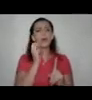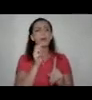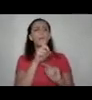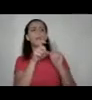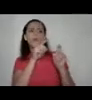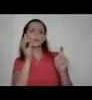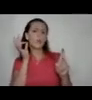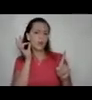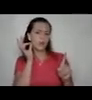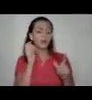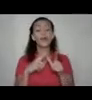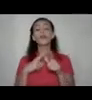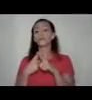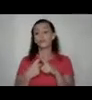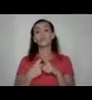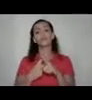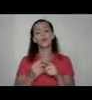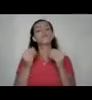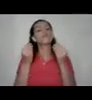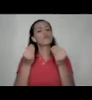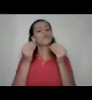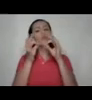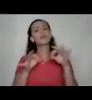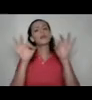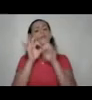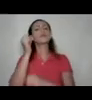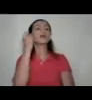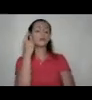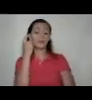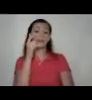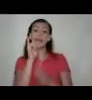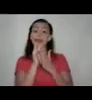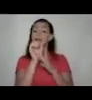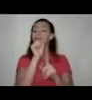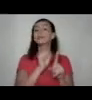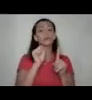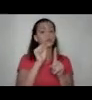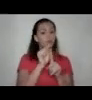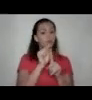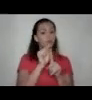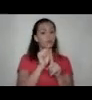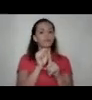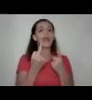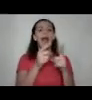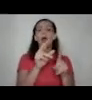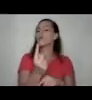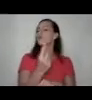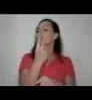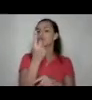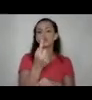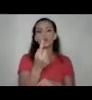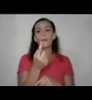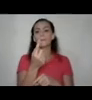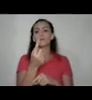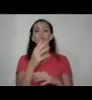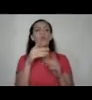mujer, entonces es muy, muy importante entender que esta situación causa no solo esta reutilización y